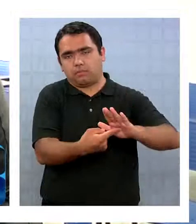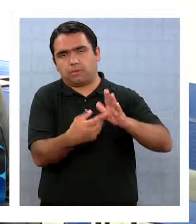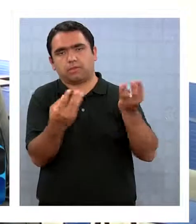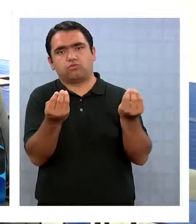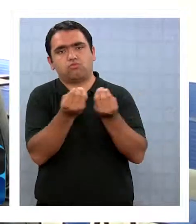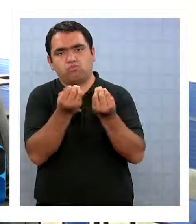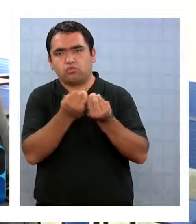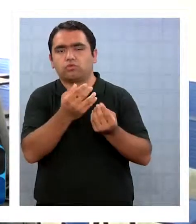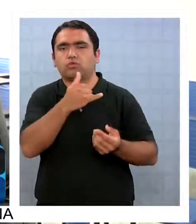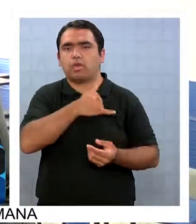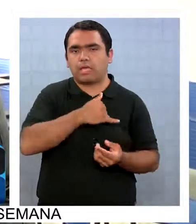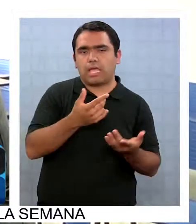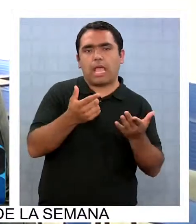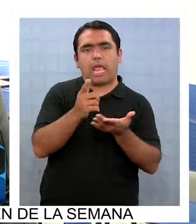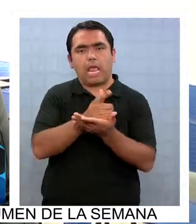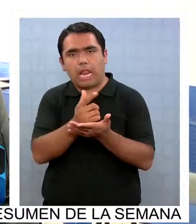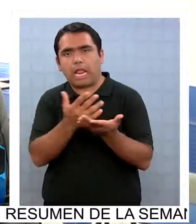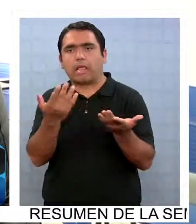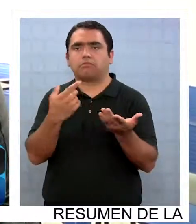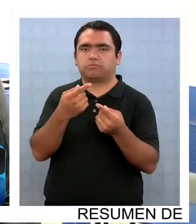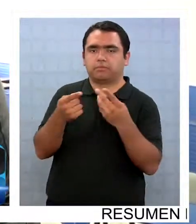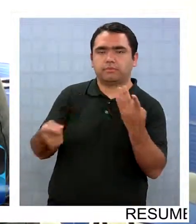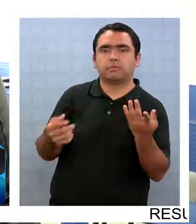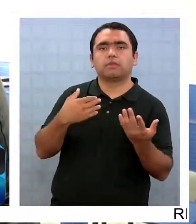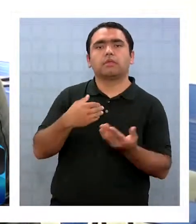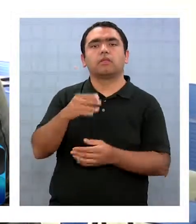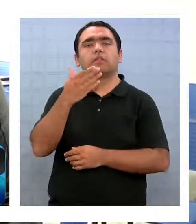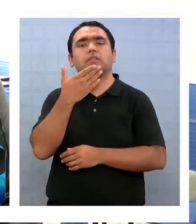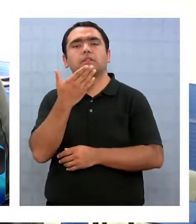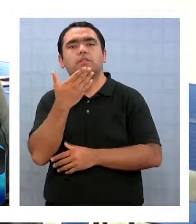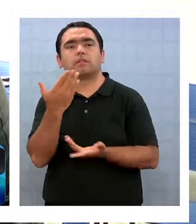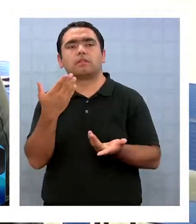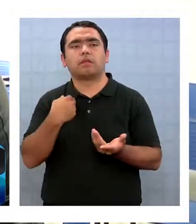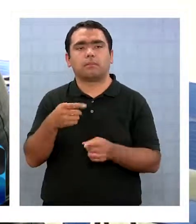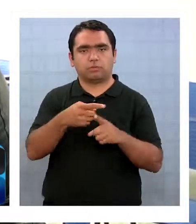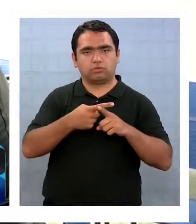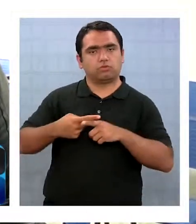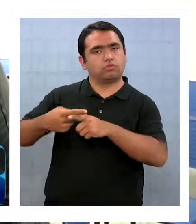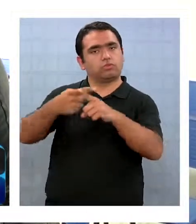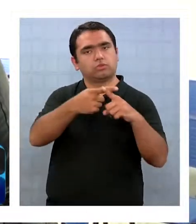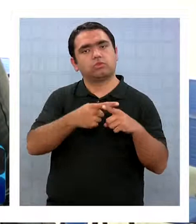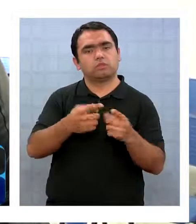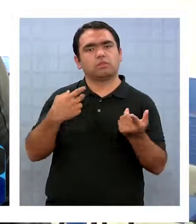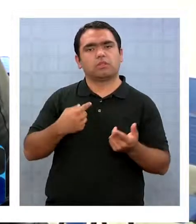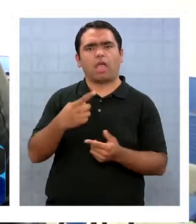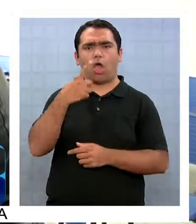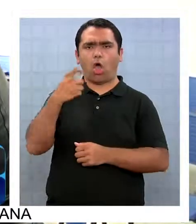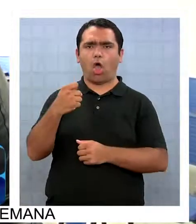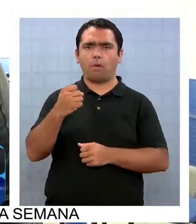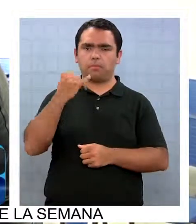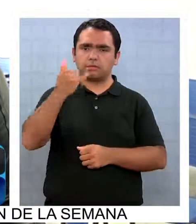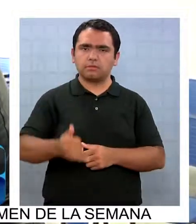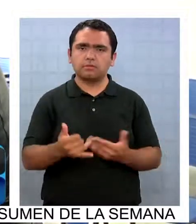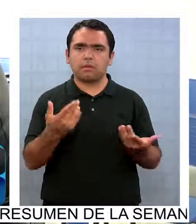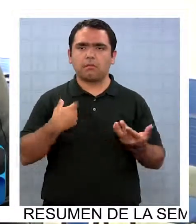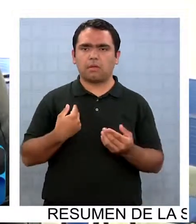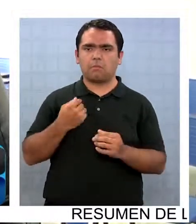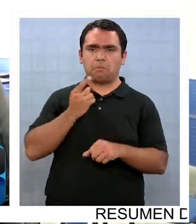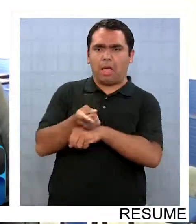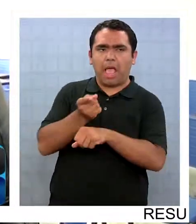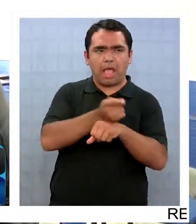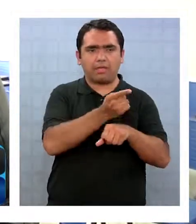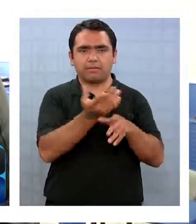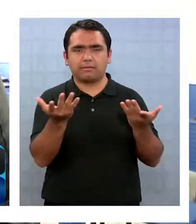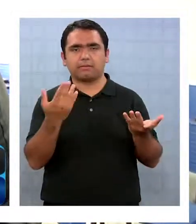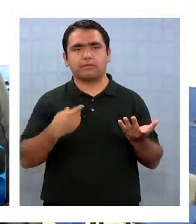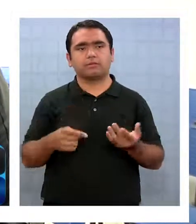discriminación de género igual que se da en esta misma sociedad, es una sociedad machista, entonces al menos